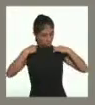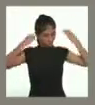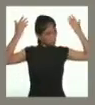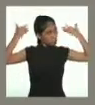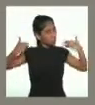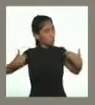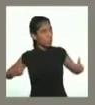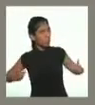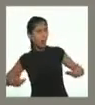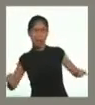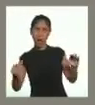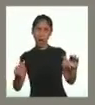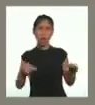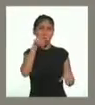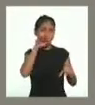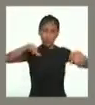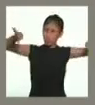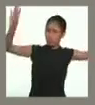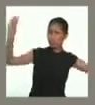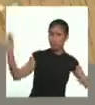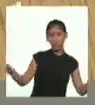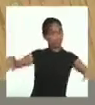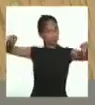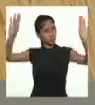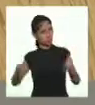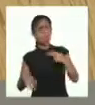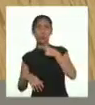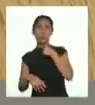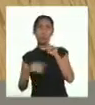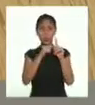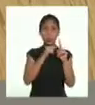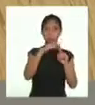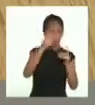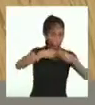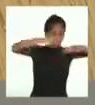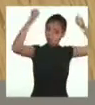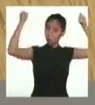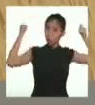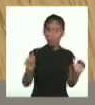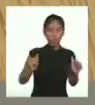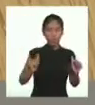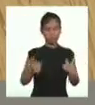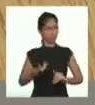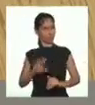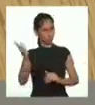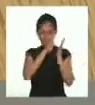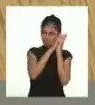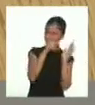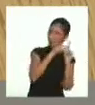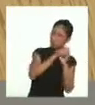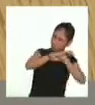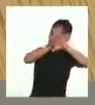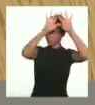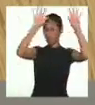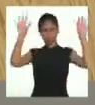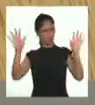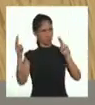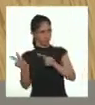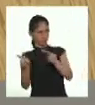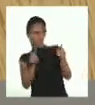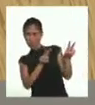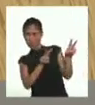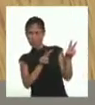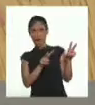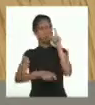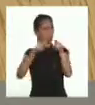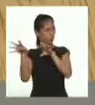Al canto de los primeros pájaros, la anciana hilandera desapareció. Al respetarse, los